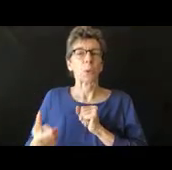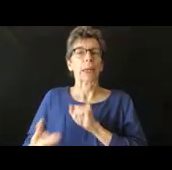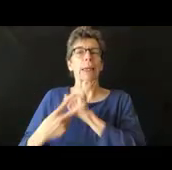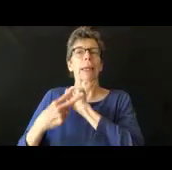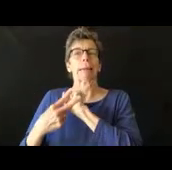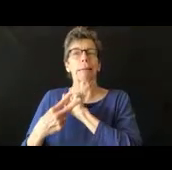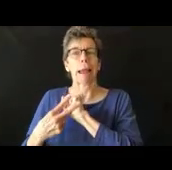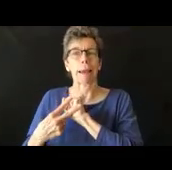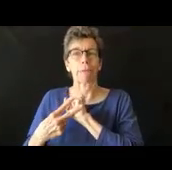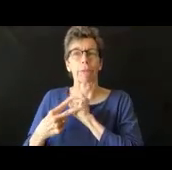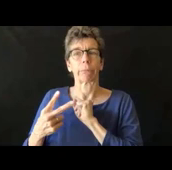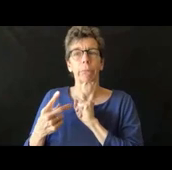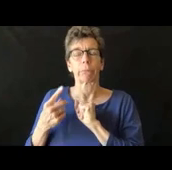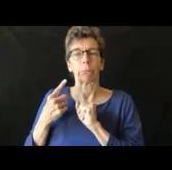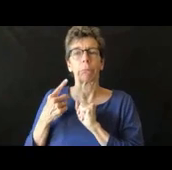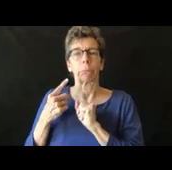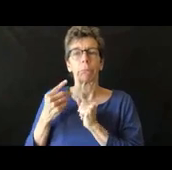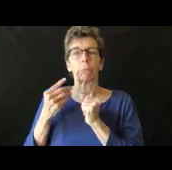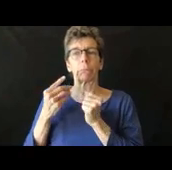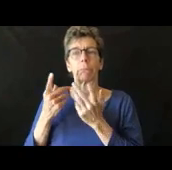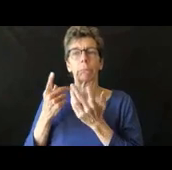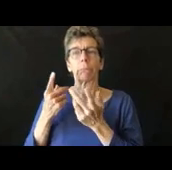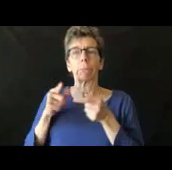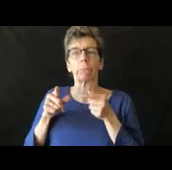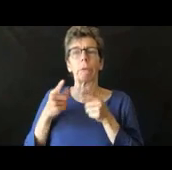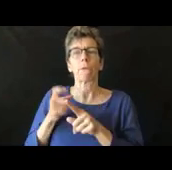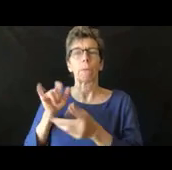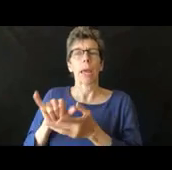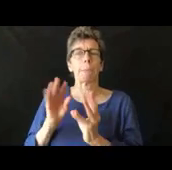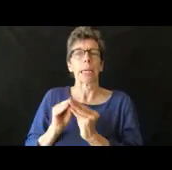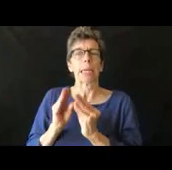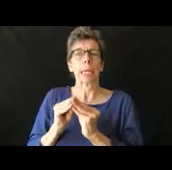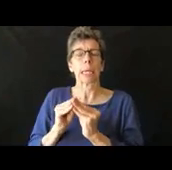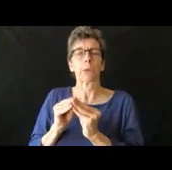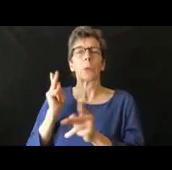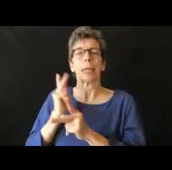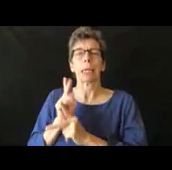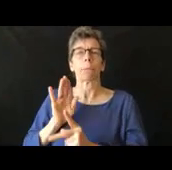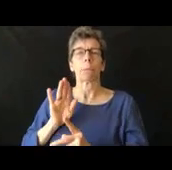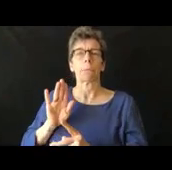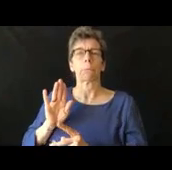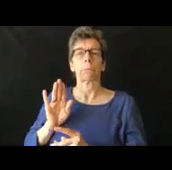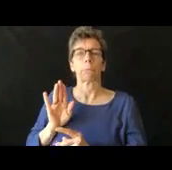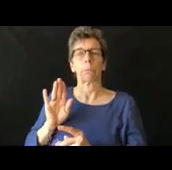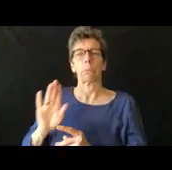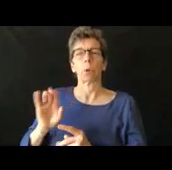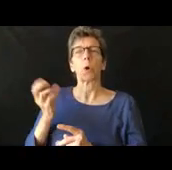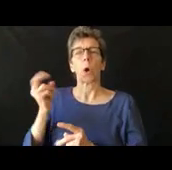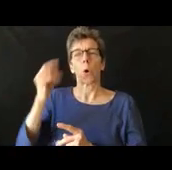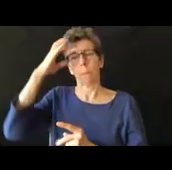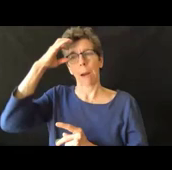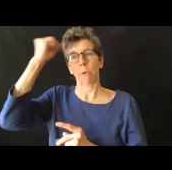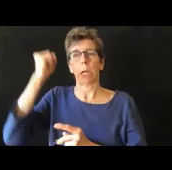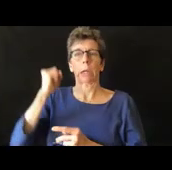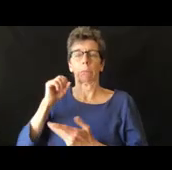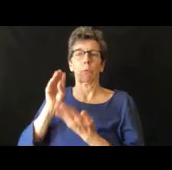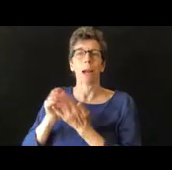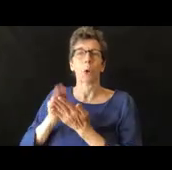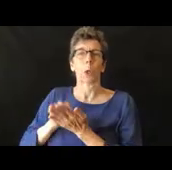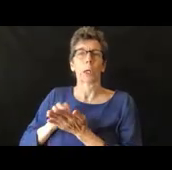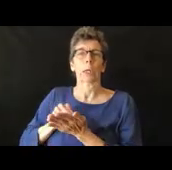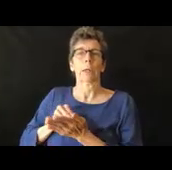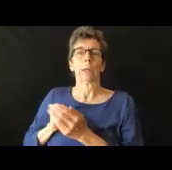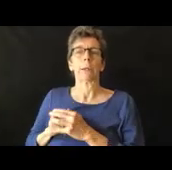porque de esa manera por lo menos tienen su propia historia de lo que ocurrió en la reunión a veces las